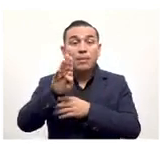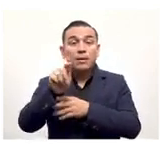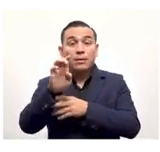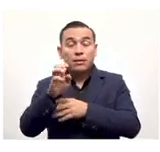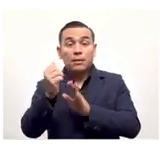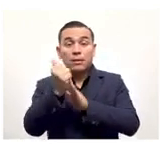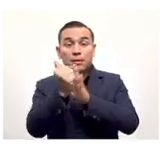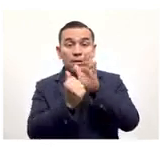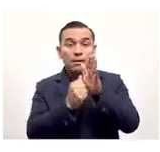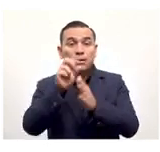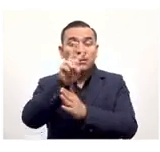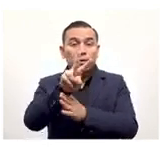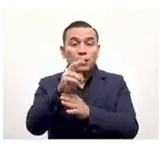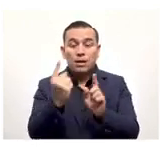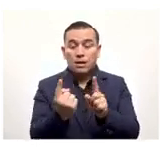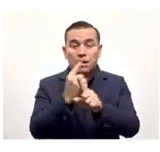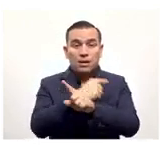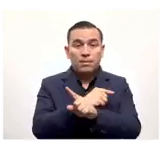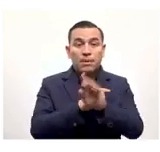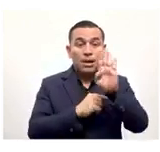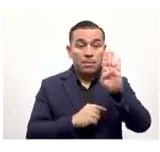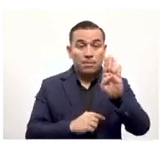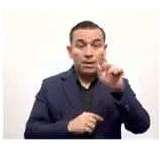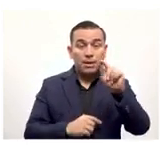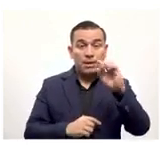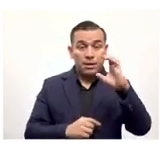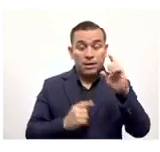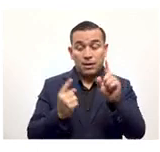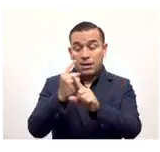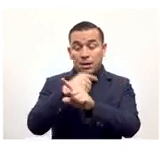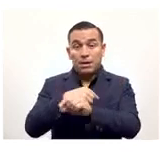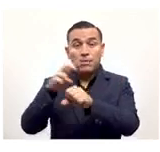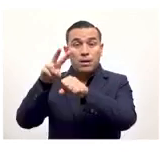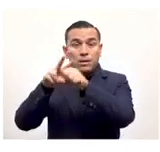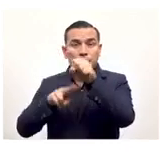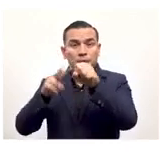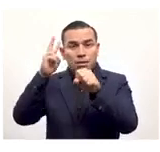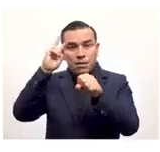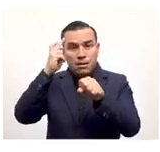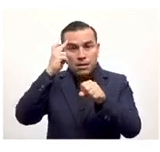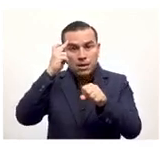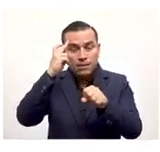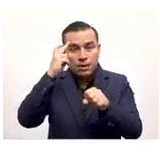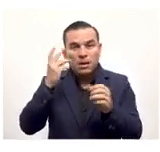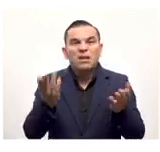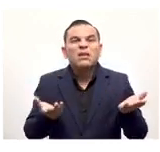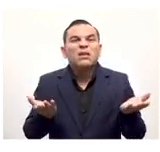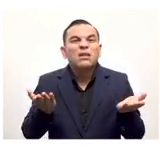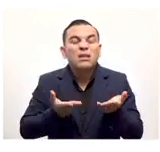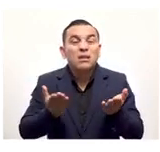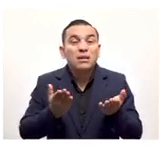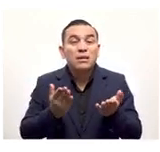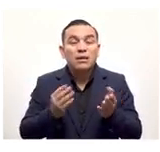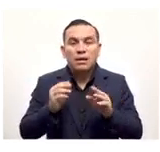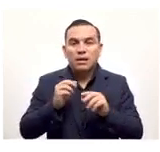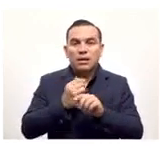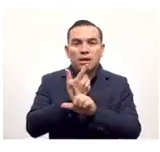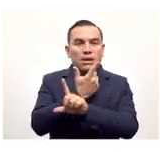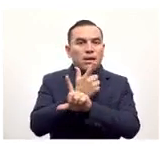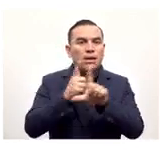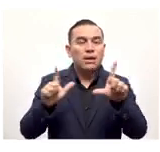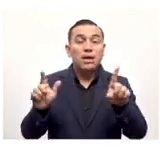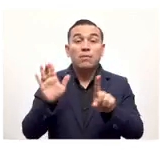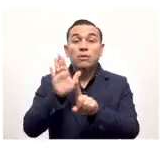Artículo 2. El tipo de cambio entre el Bitcoin y el dólar de los Estados Unidos de América, en adelante lo llamaremos dólar, será establecido